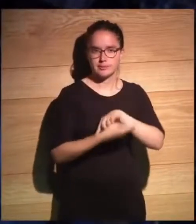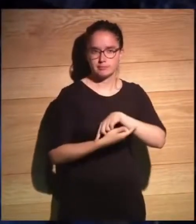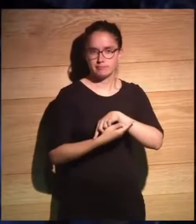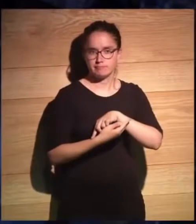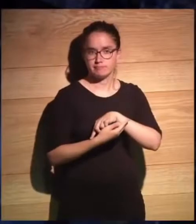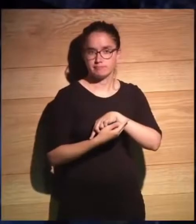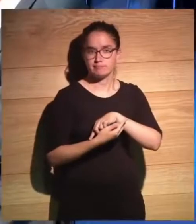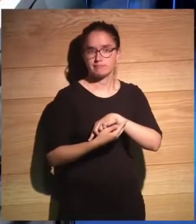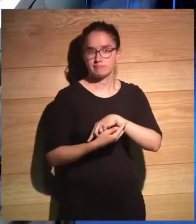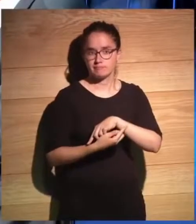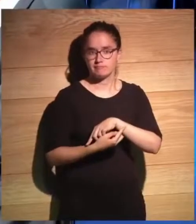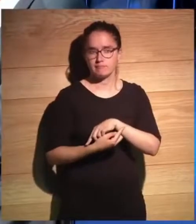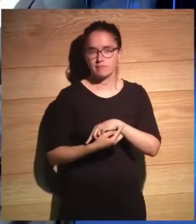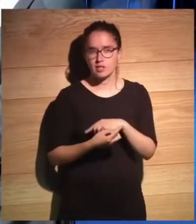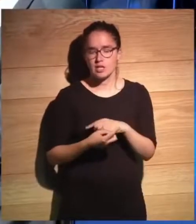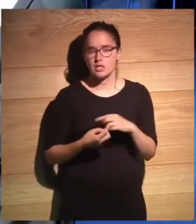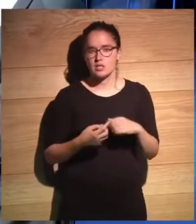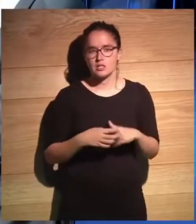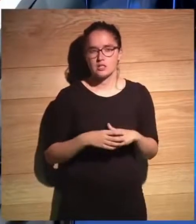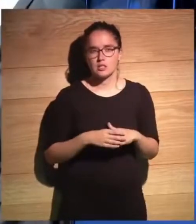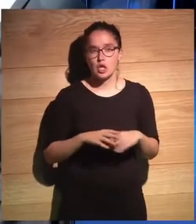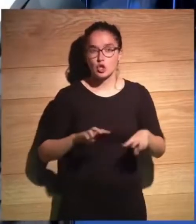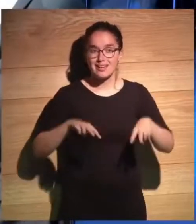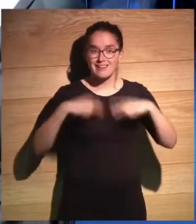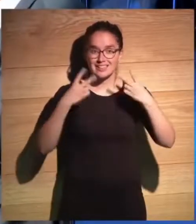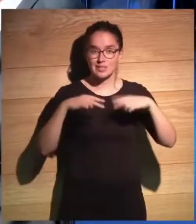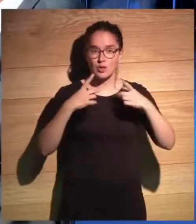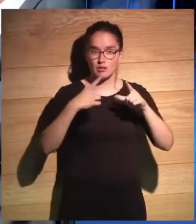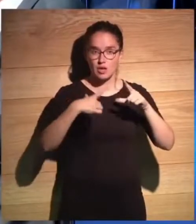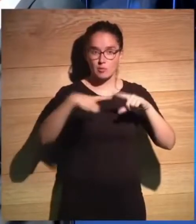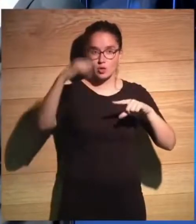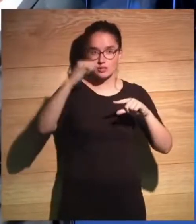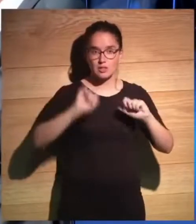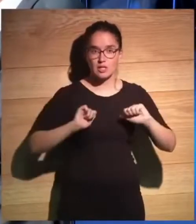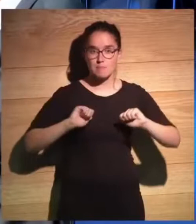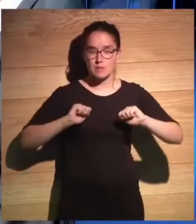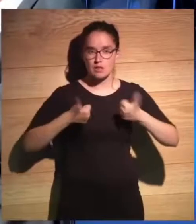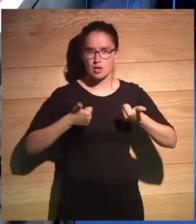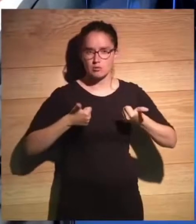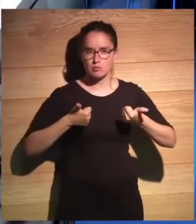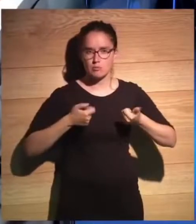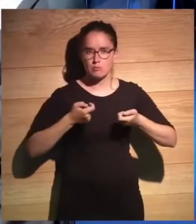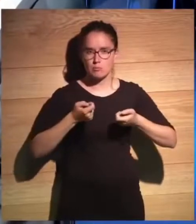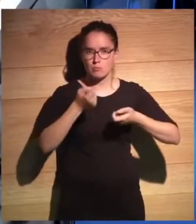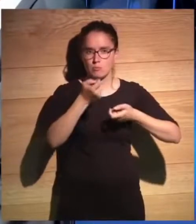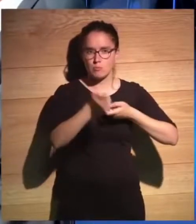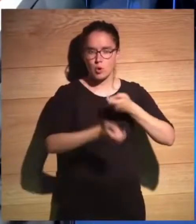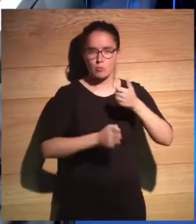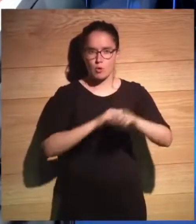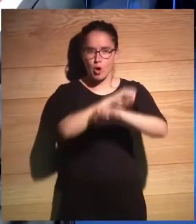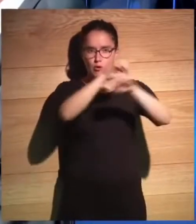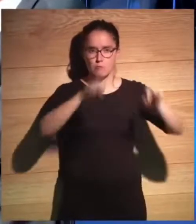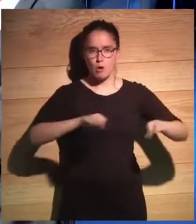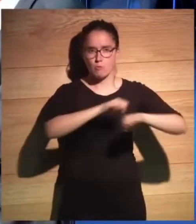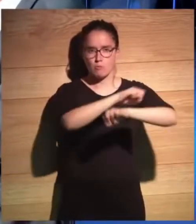Y que los restaurantes japoneses empezaron a imponerse porque las mujeres